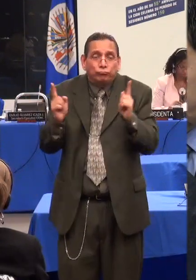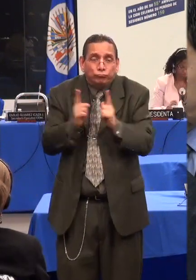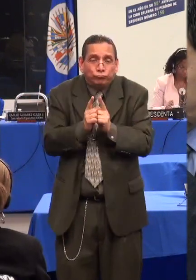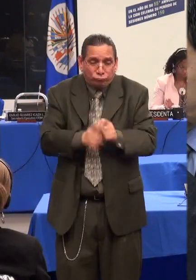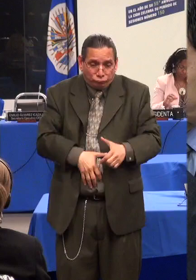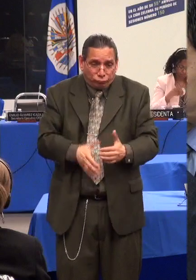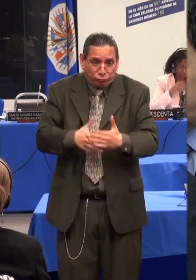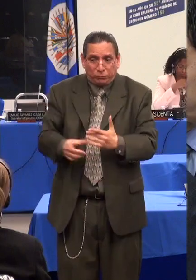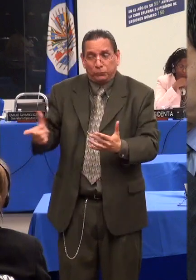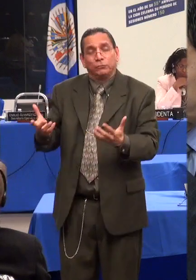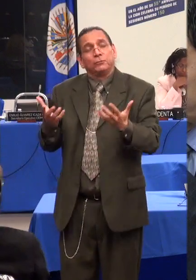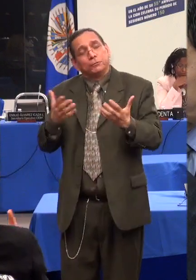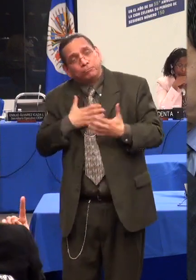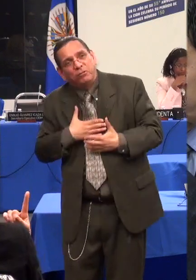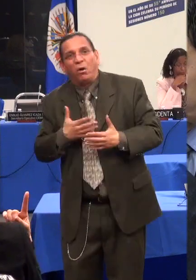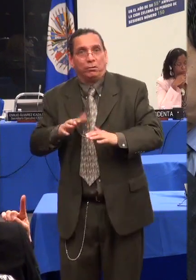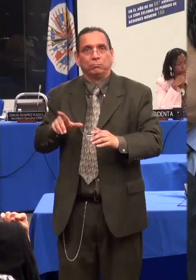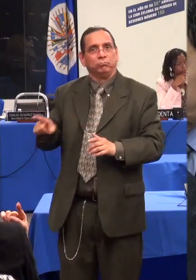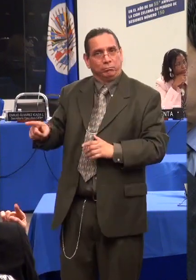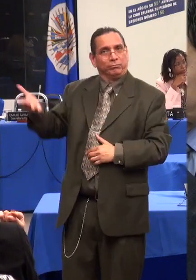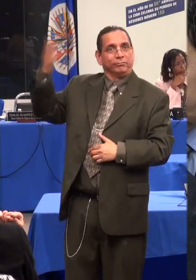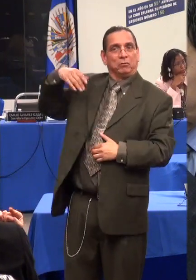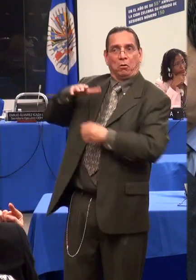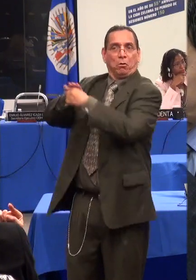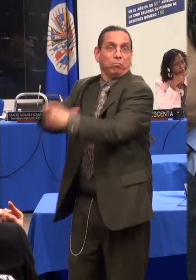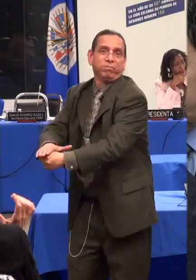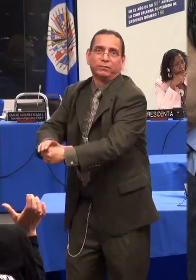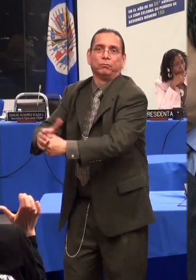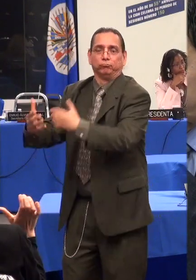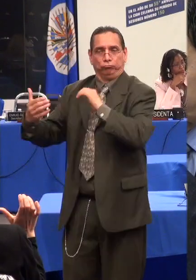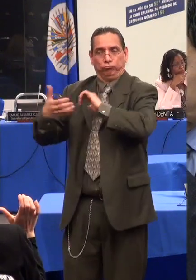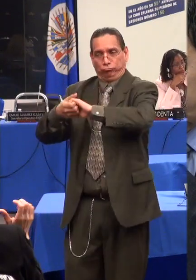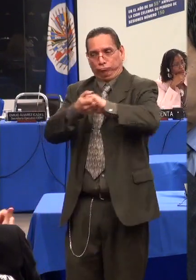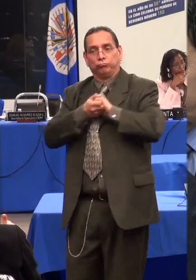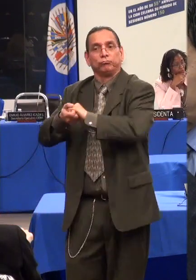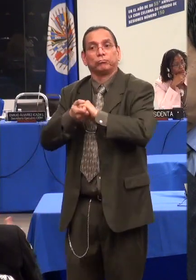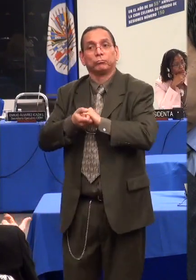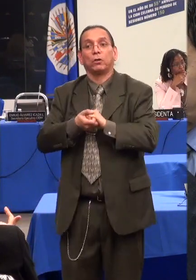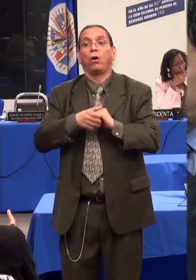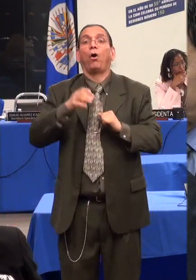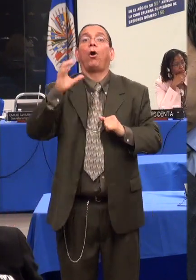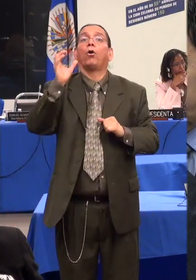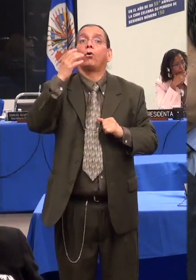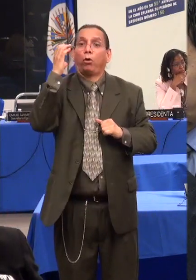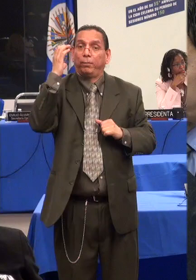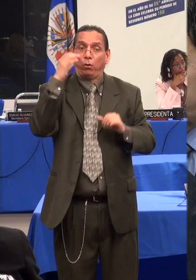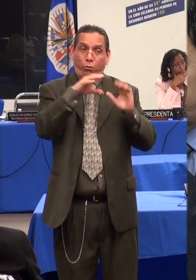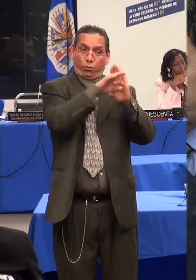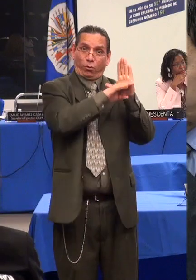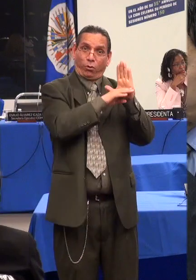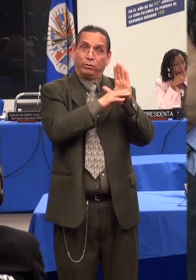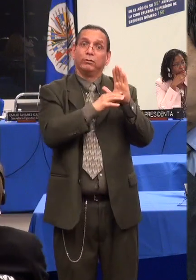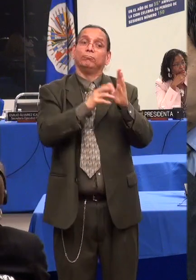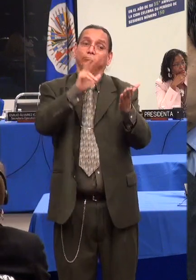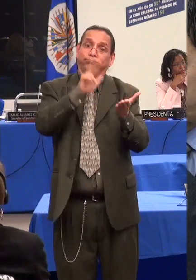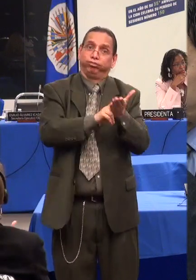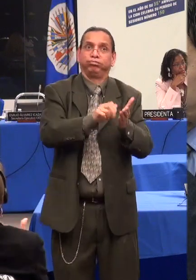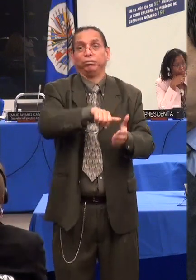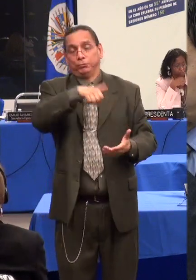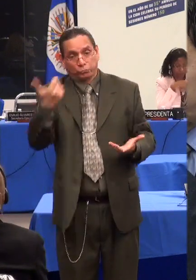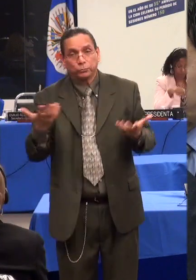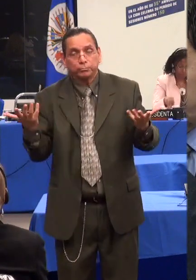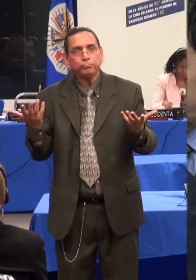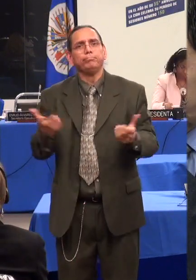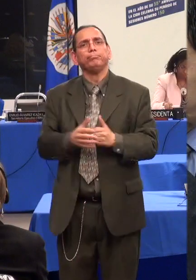la Ley Estatutaria 16-18 de 2013 que dispone medidas afirmativas y adopción de ajustes razonables para la